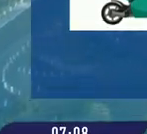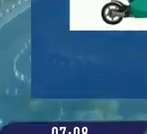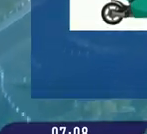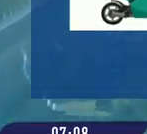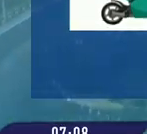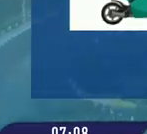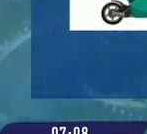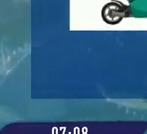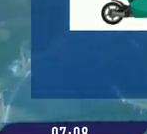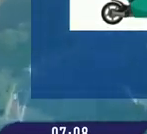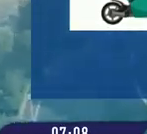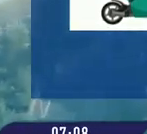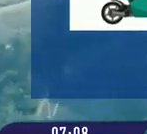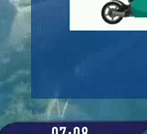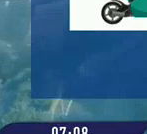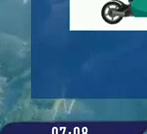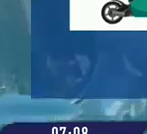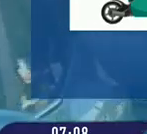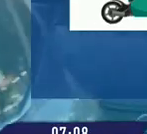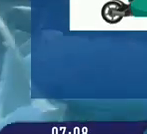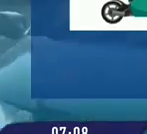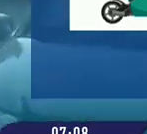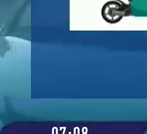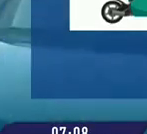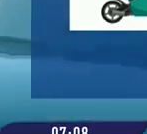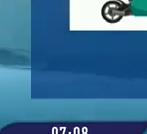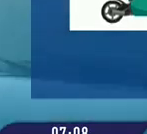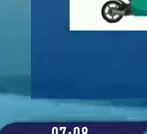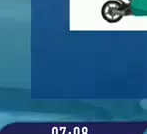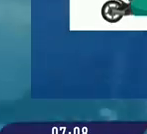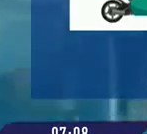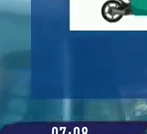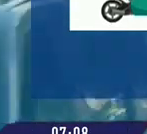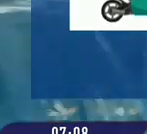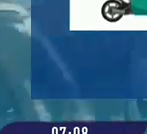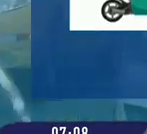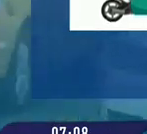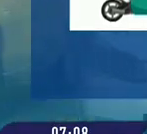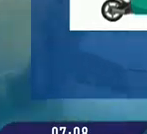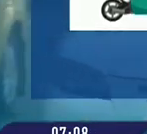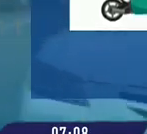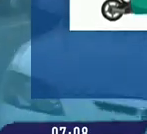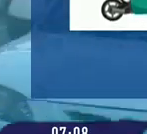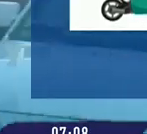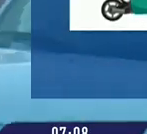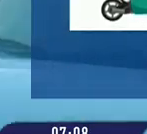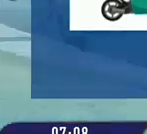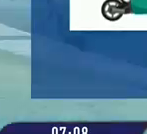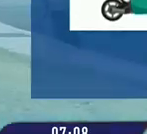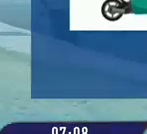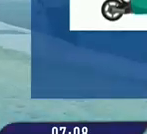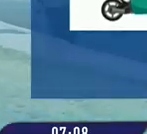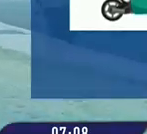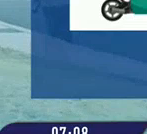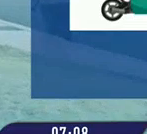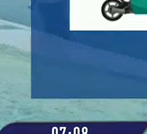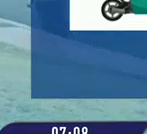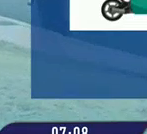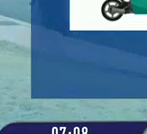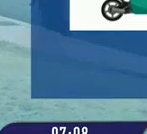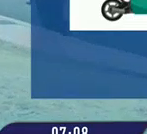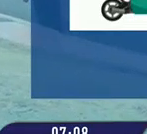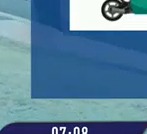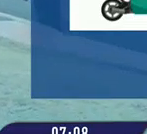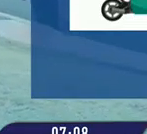7 y 8. Recuerden que la medida ya arrancó a las 5 de la mañana y termina a las 10. En la tarde se retoma a partir de las 16